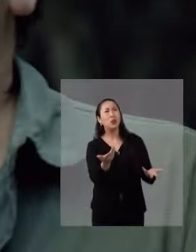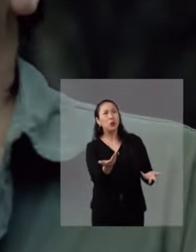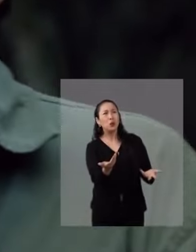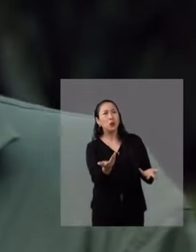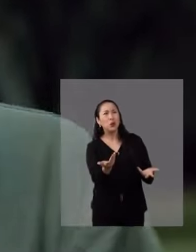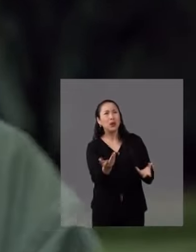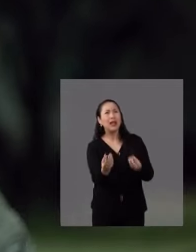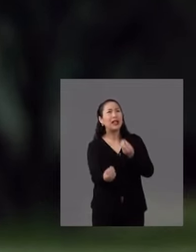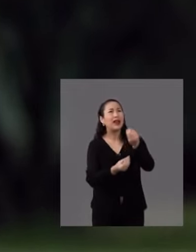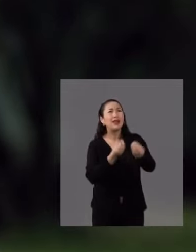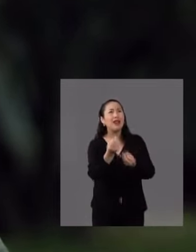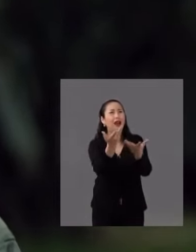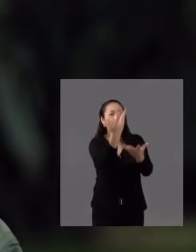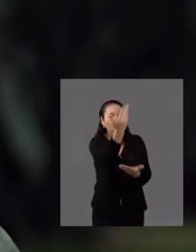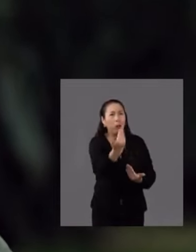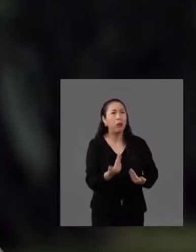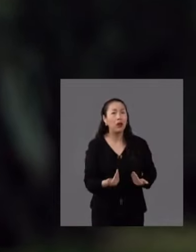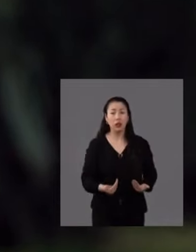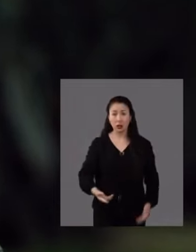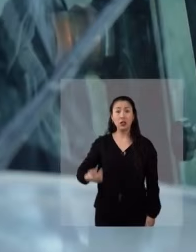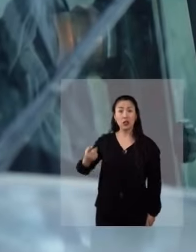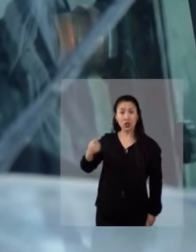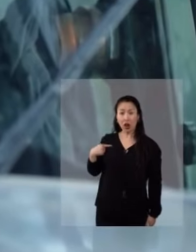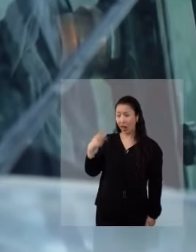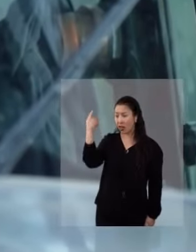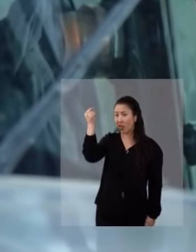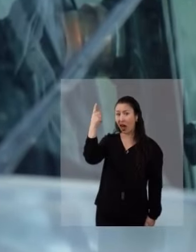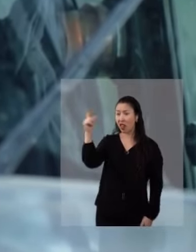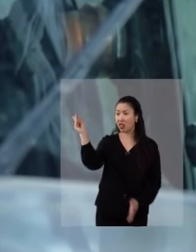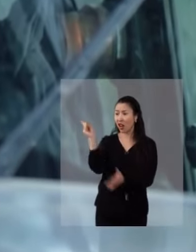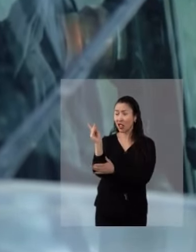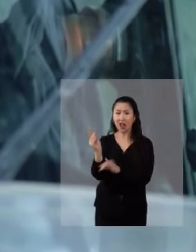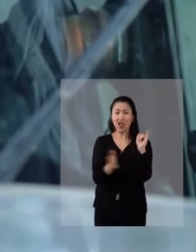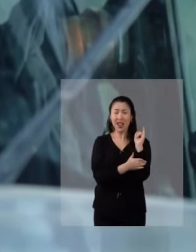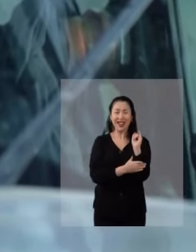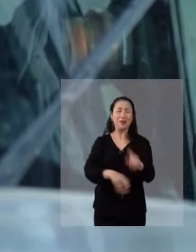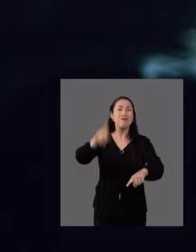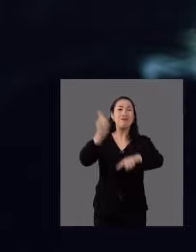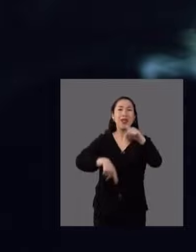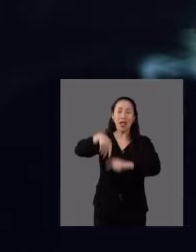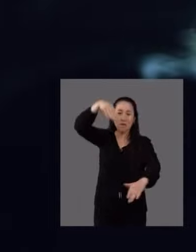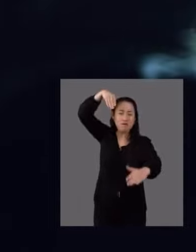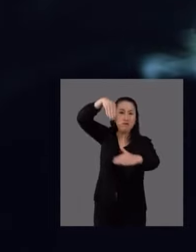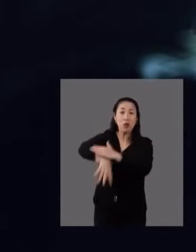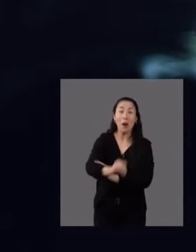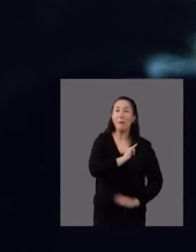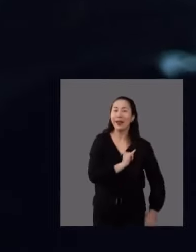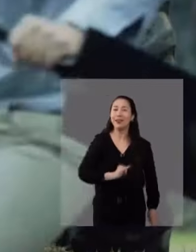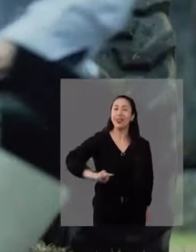Oye, tú? ¿Qué hacía acá? Vengo a enterrar esta lógica para siempre.